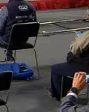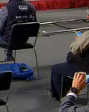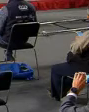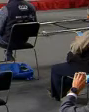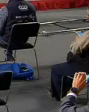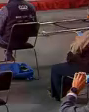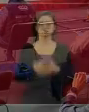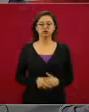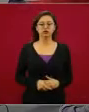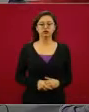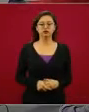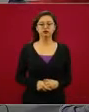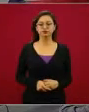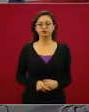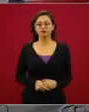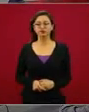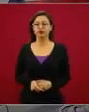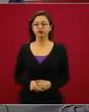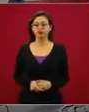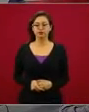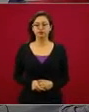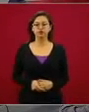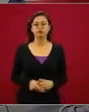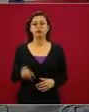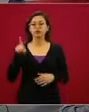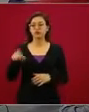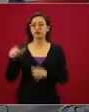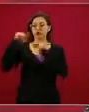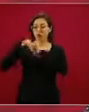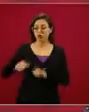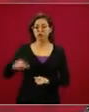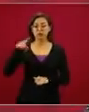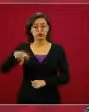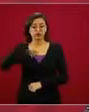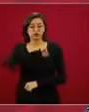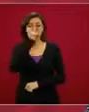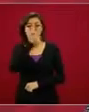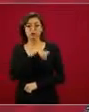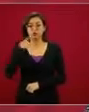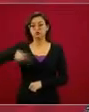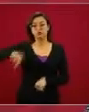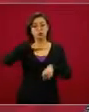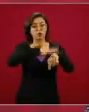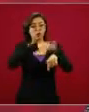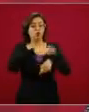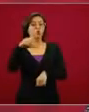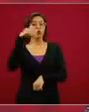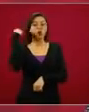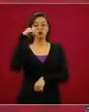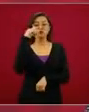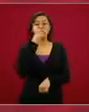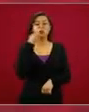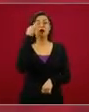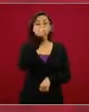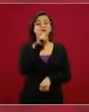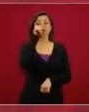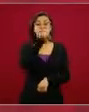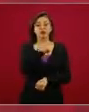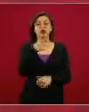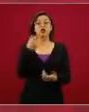el Consejo de Salubridad, le digan al Estado de Oaxaca que tiene 203